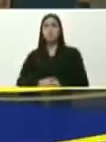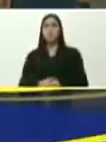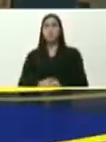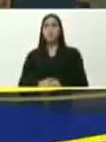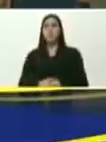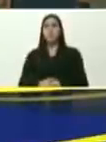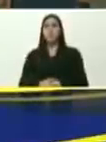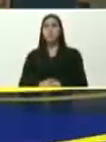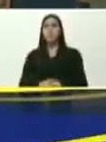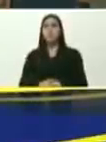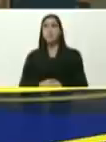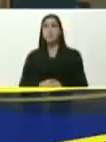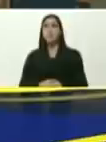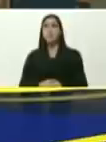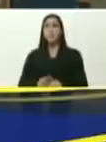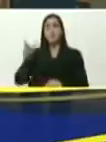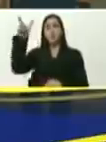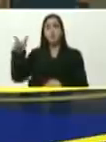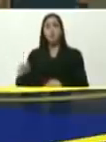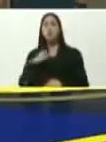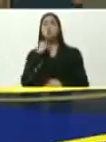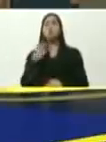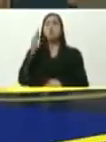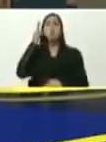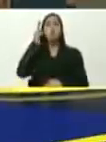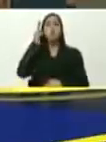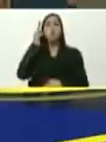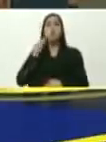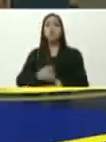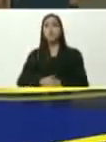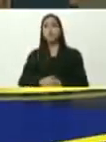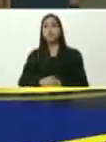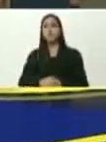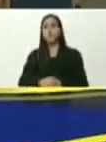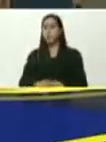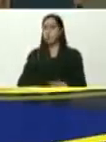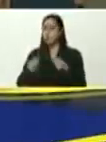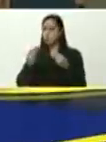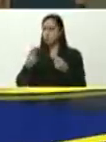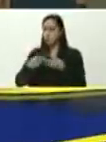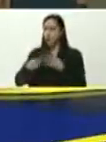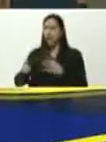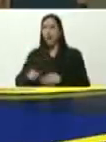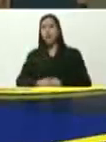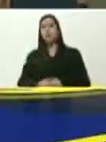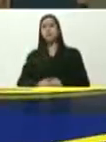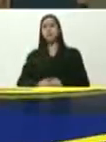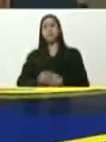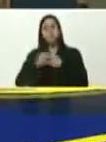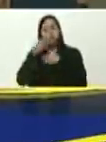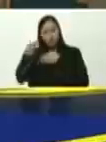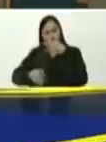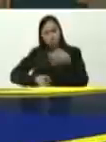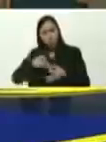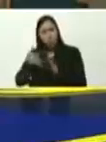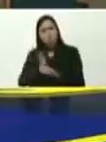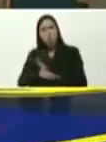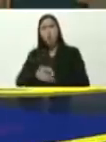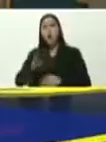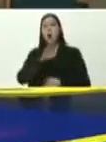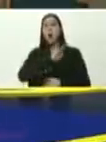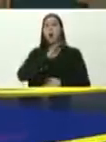que una de nuestras voceras, de las muchas voceras, que hay en las más de cuatro mil, comunidades de Miranda, cuente la experiencia, porque ellos han sido,